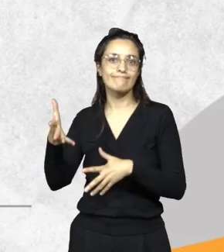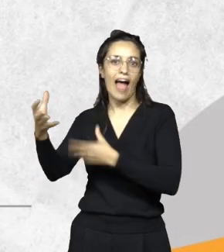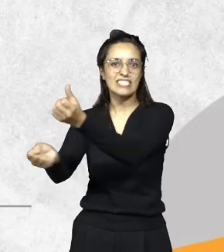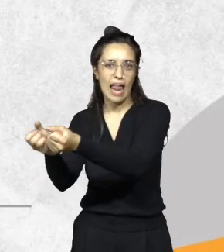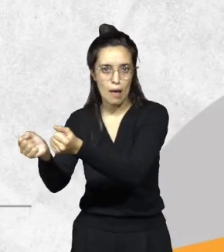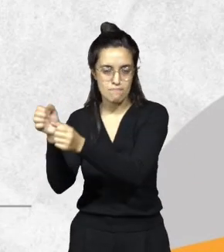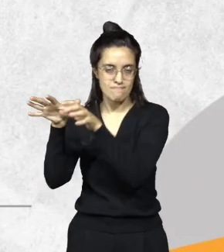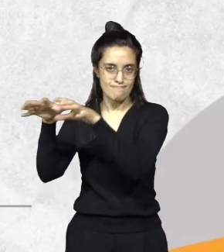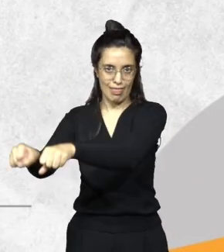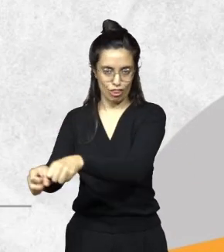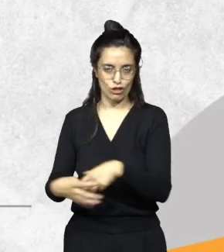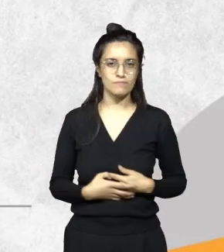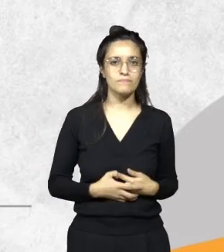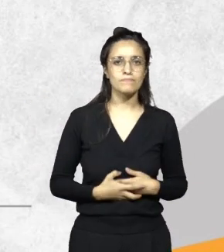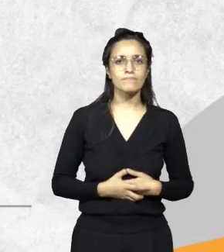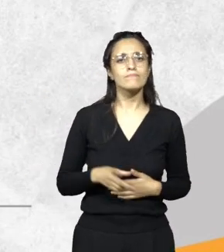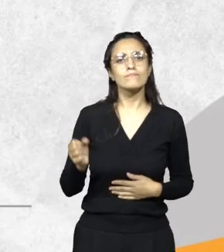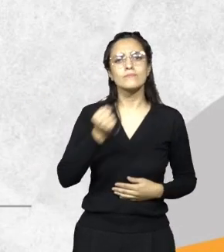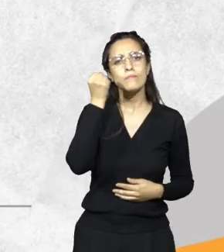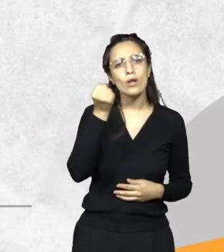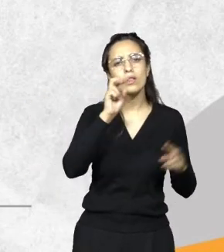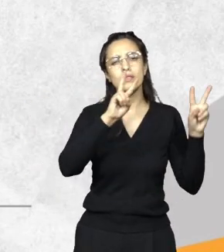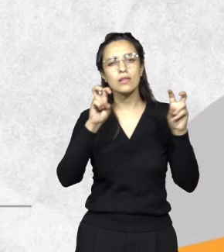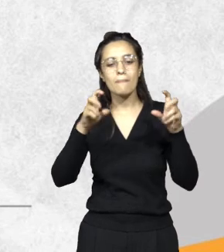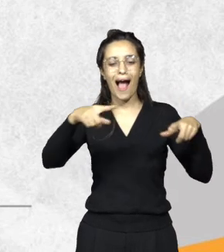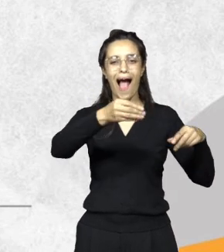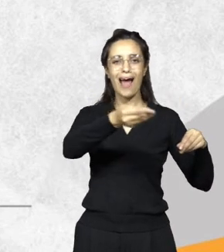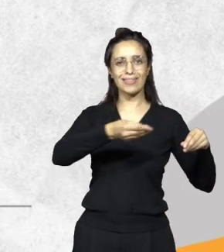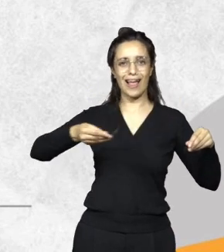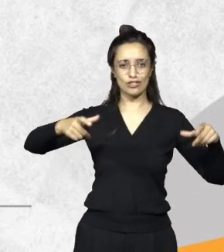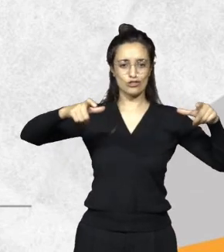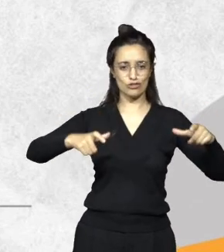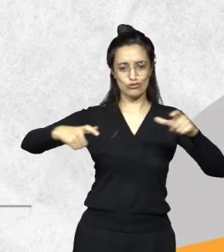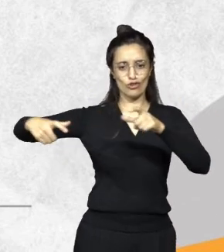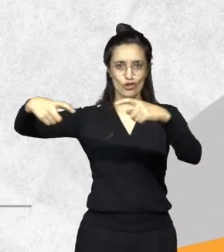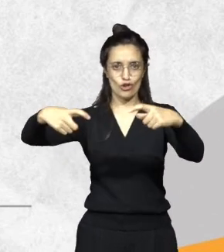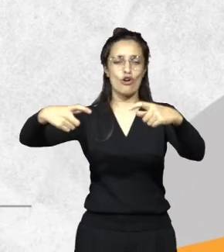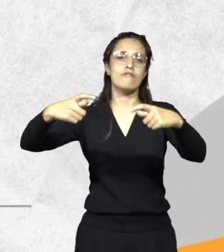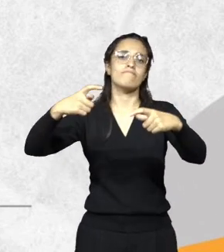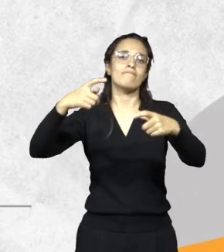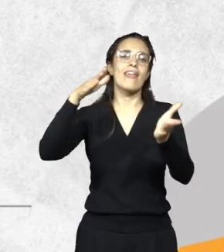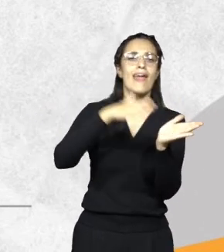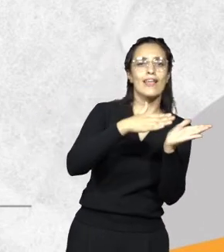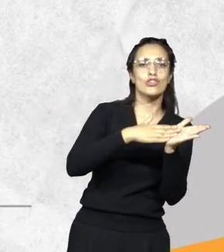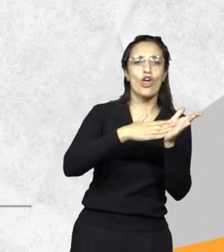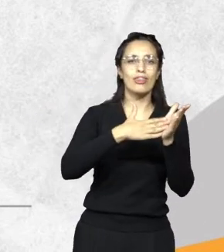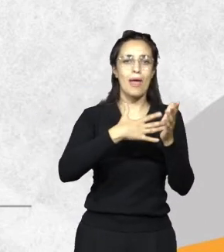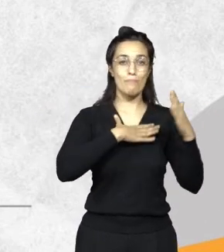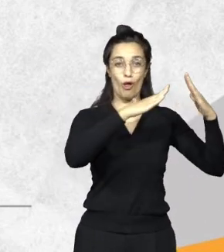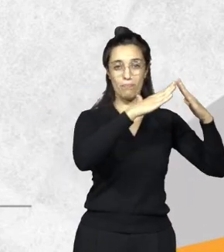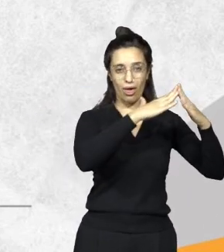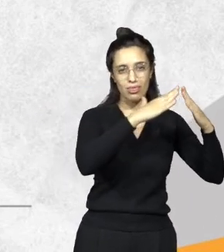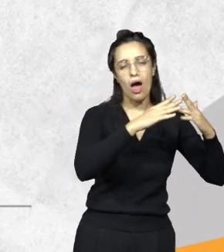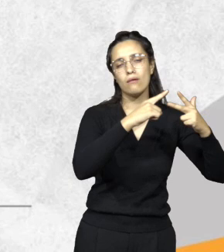Esto es muy importante, el tema catastro, registro de la propiedad, registro de poseedores, son todas plataformas de datos